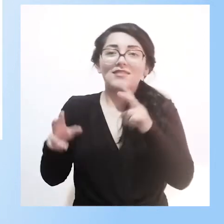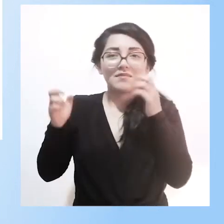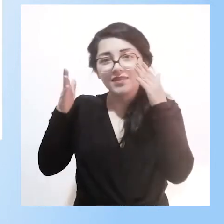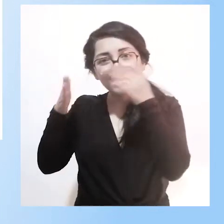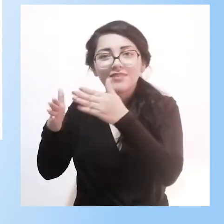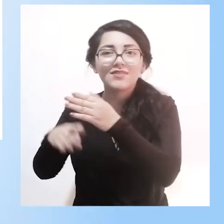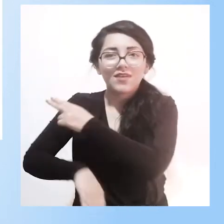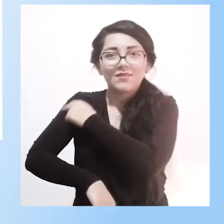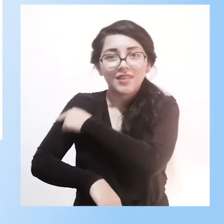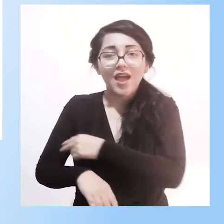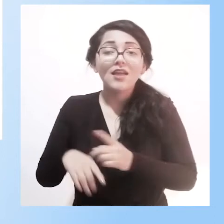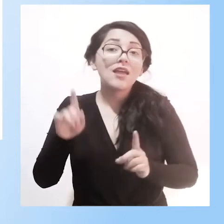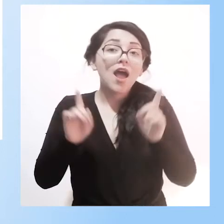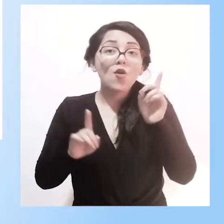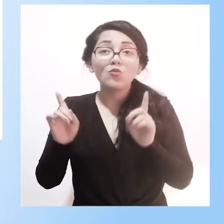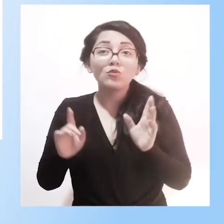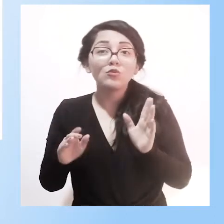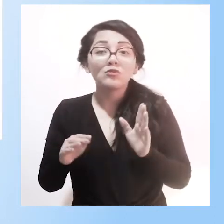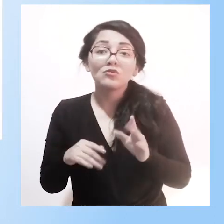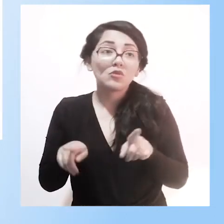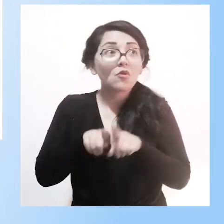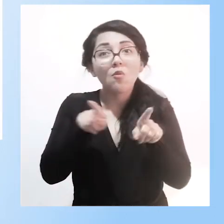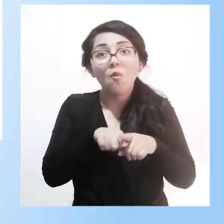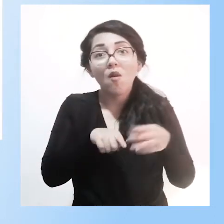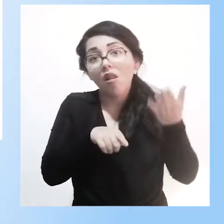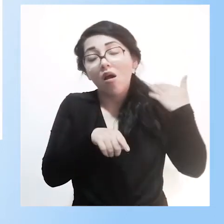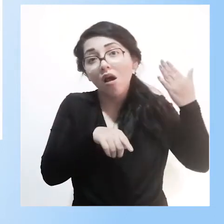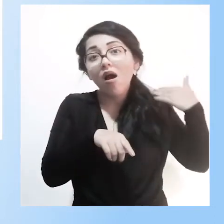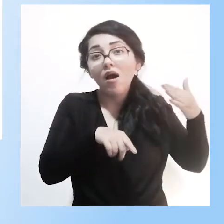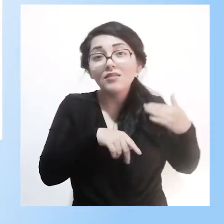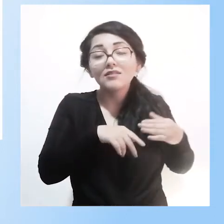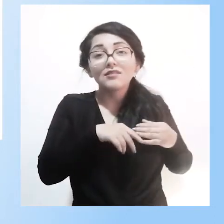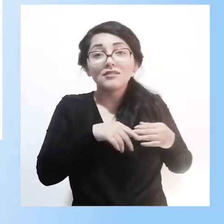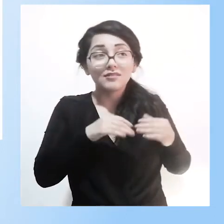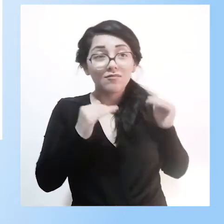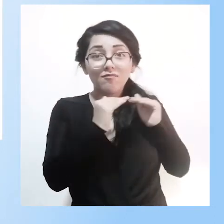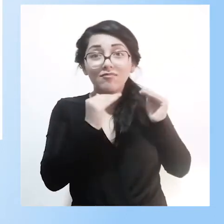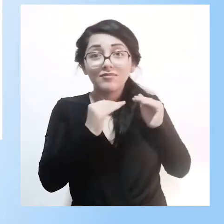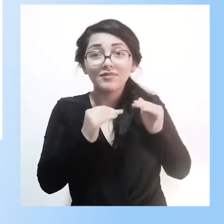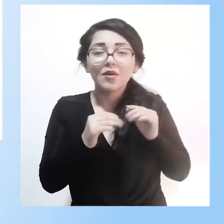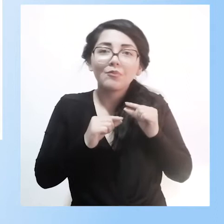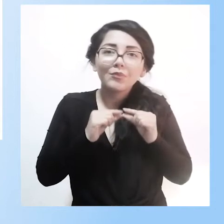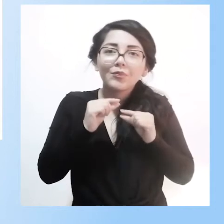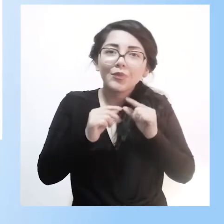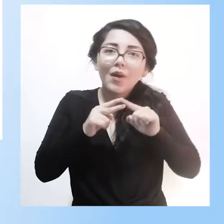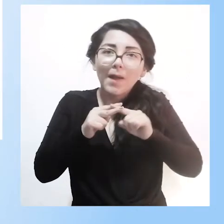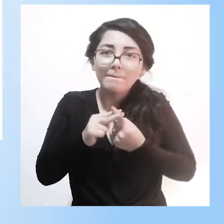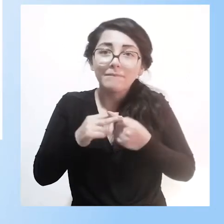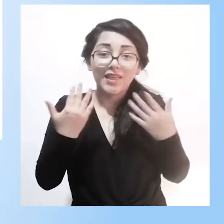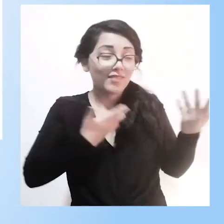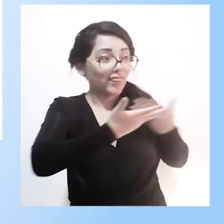Y otros quizá, como nosotros lo hicimos en su momento, iniciando. Nosotros recién hablábamos con Lea.